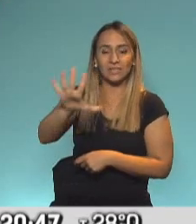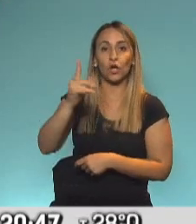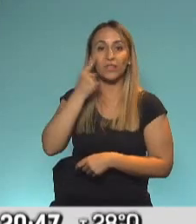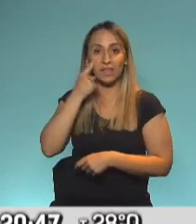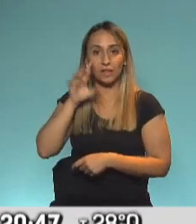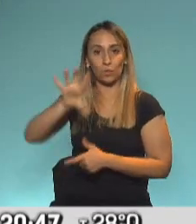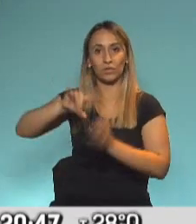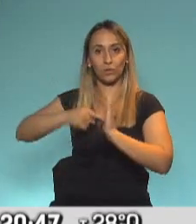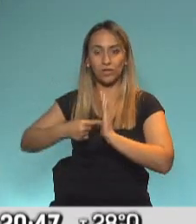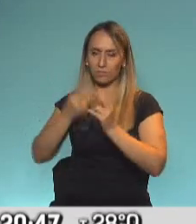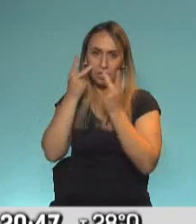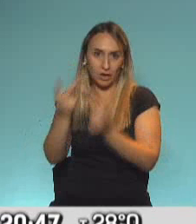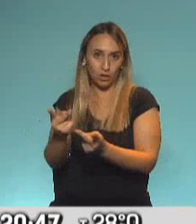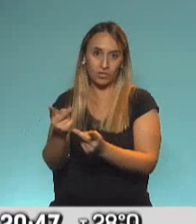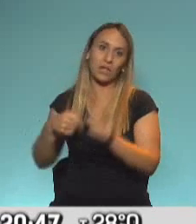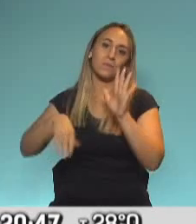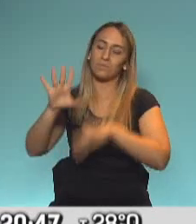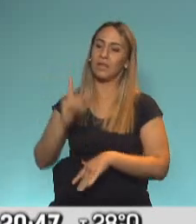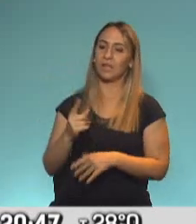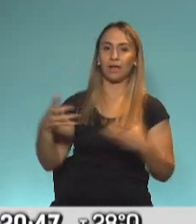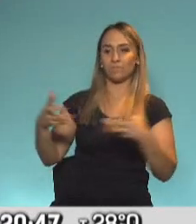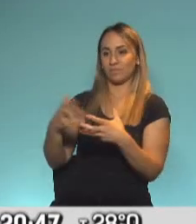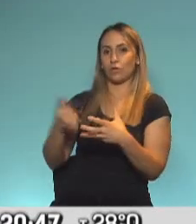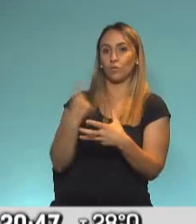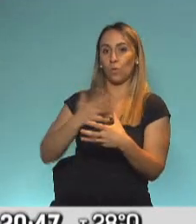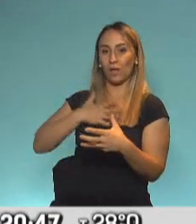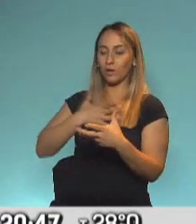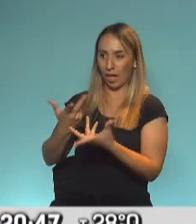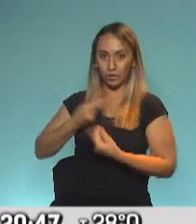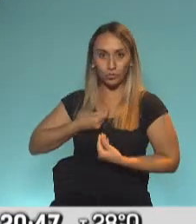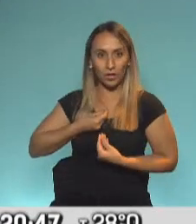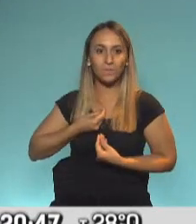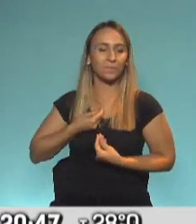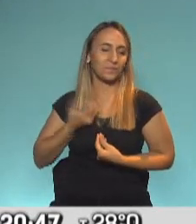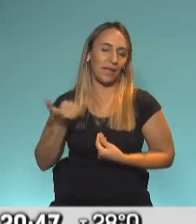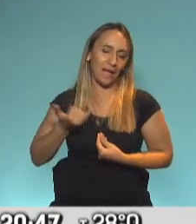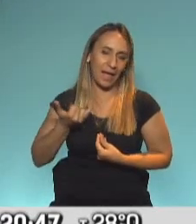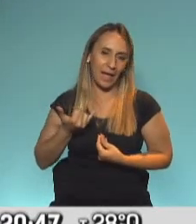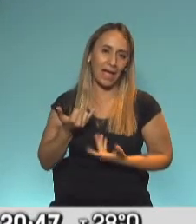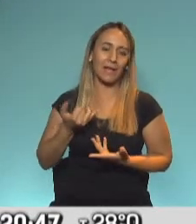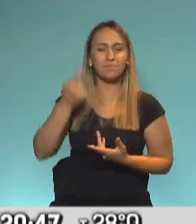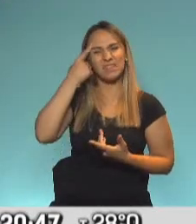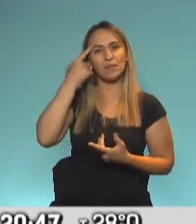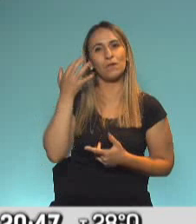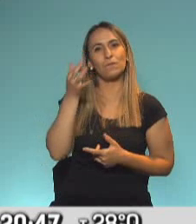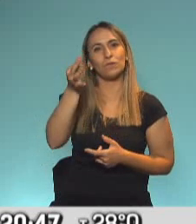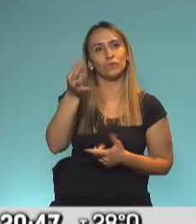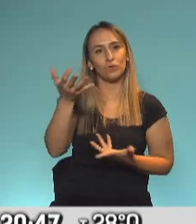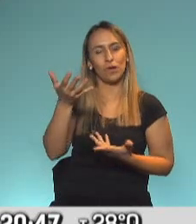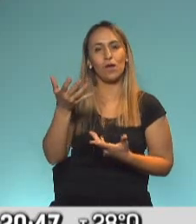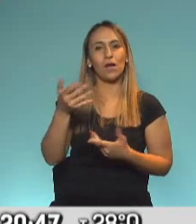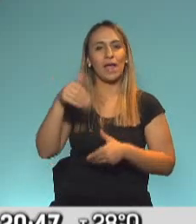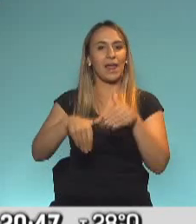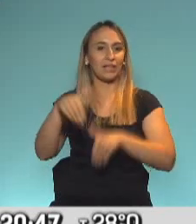la Provincia de Buenos Aires, pero dice, y sobre todo a los nuestros que nos ayudaron en esto, hay ya, si querés, pensado en clave electoral y pensado en clave del año